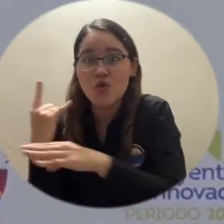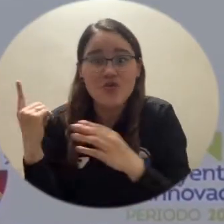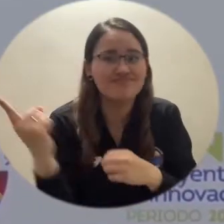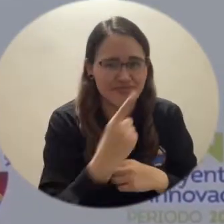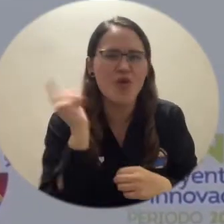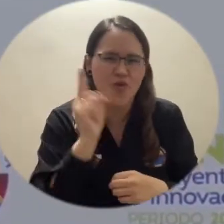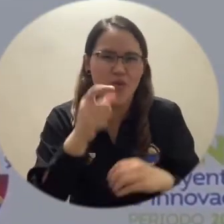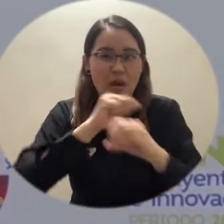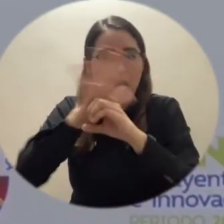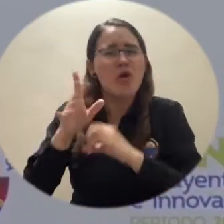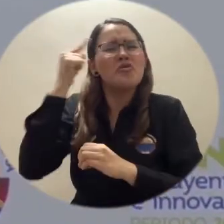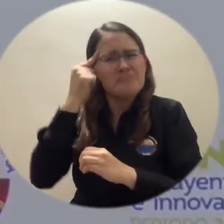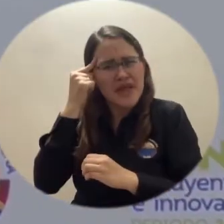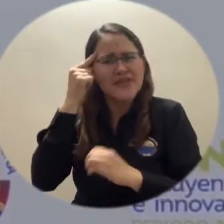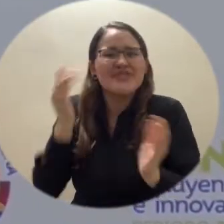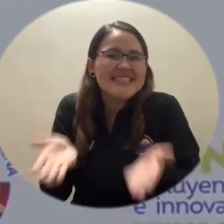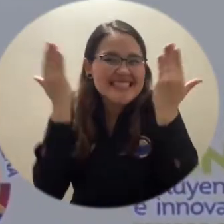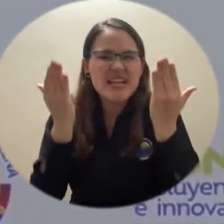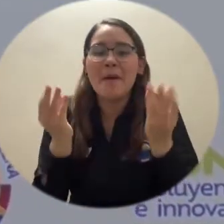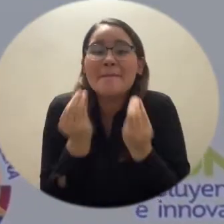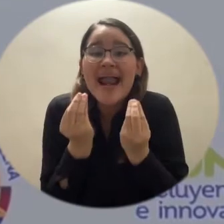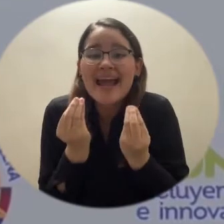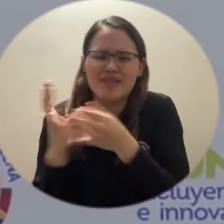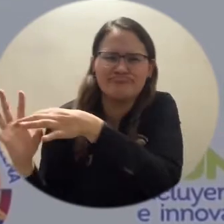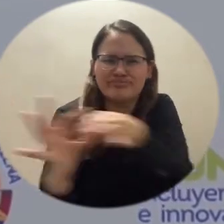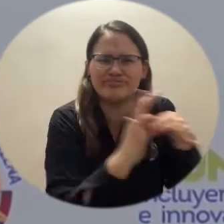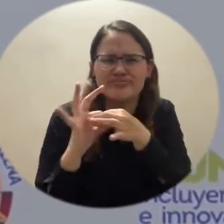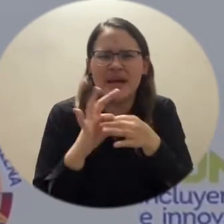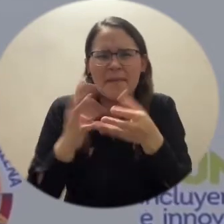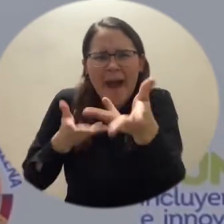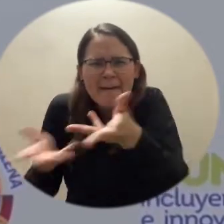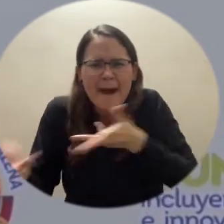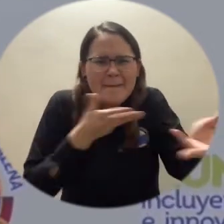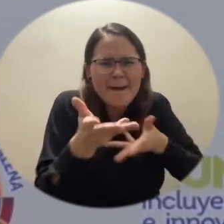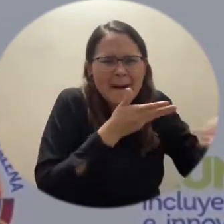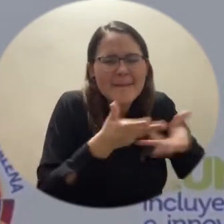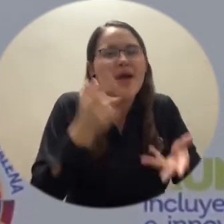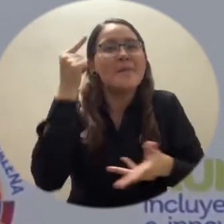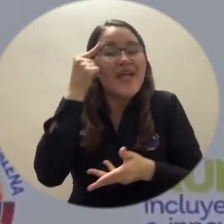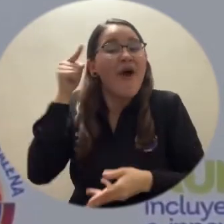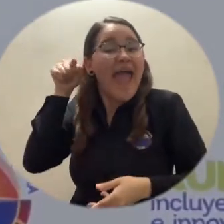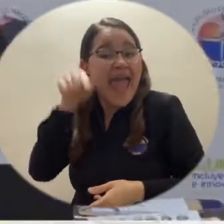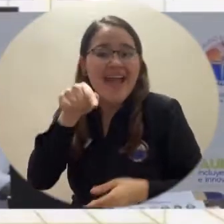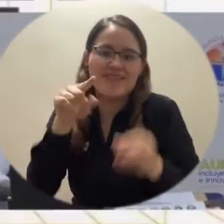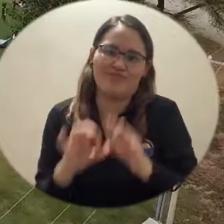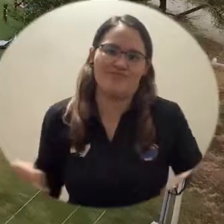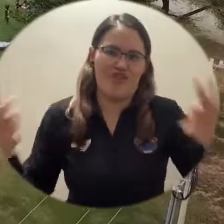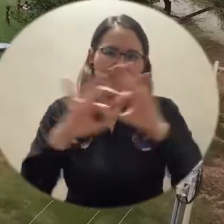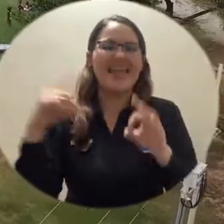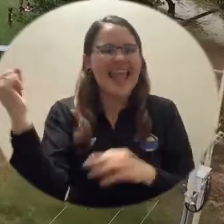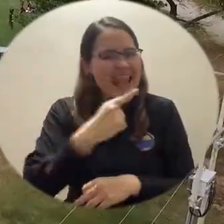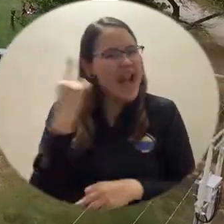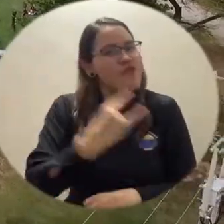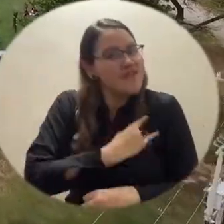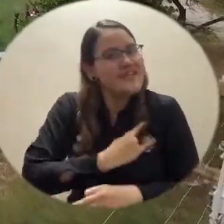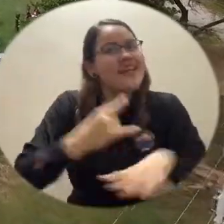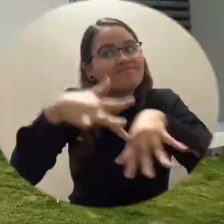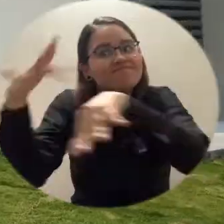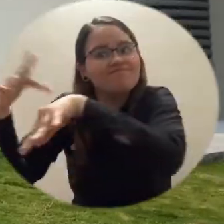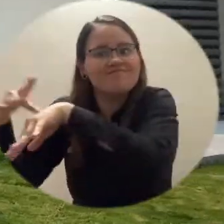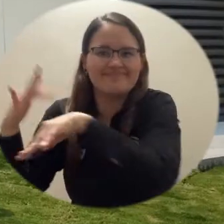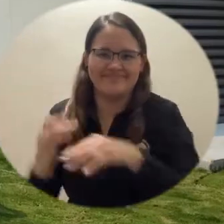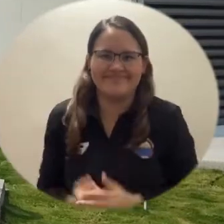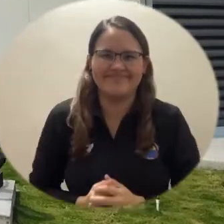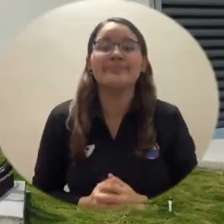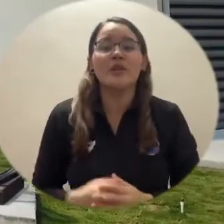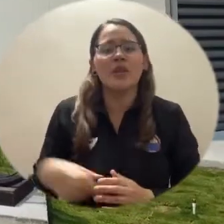de cooperar en lugar de competir. Creo que eso es muy importante y es el mensaje que tenemos que promover desde las universidades. Con su rol dentro del estudio,